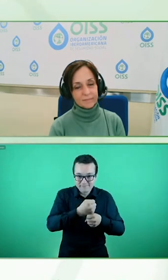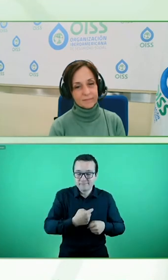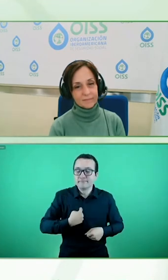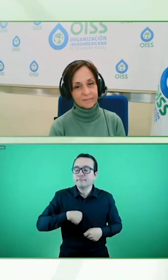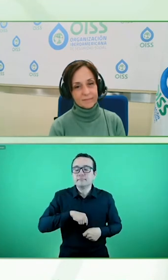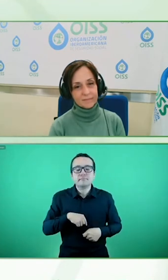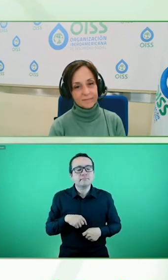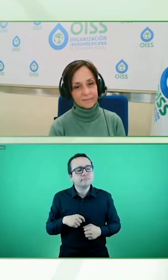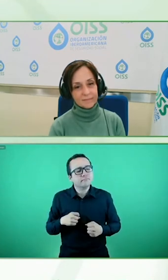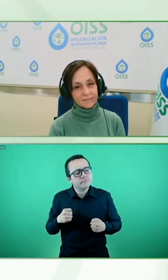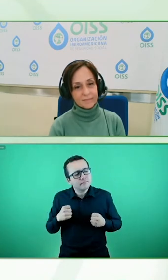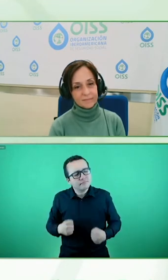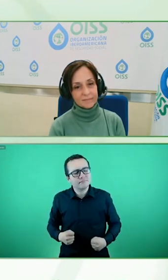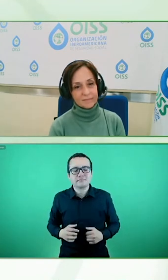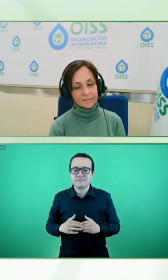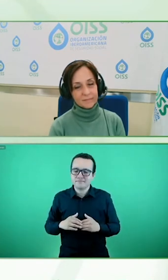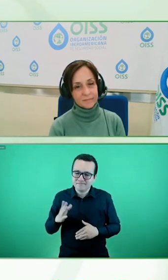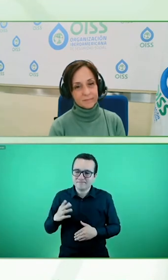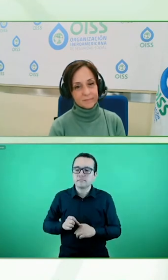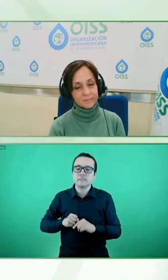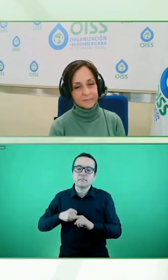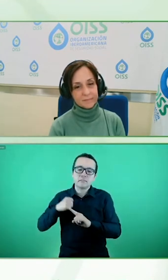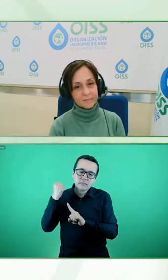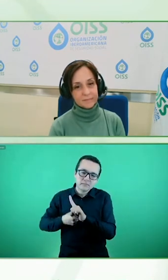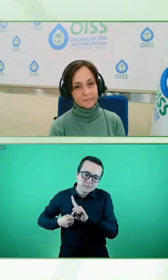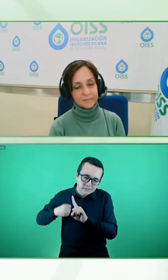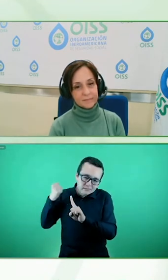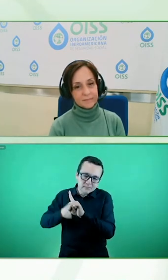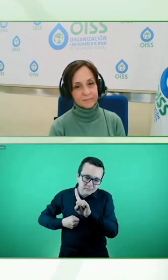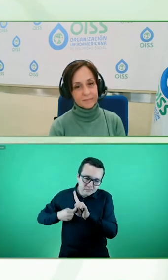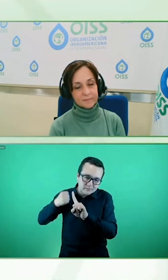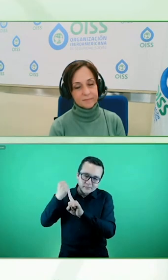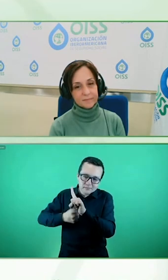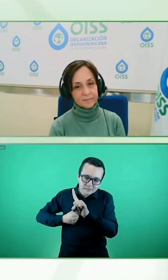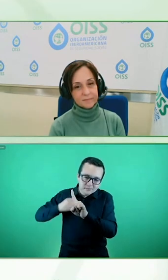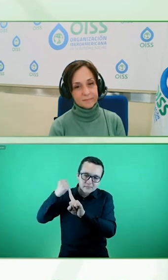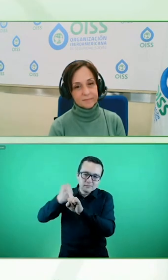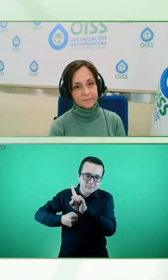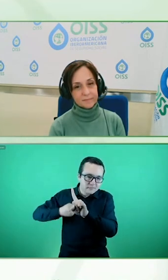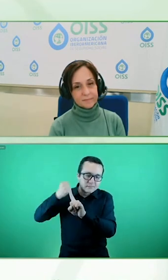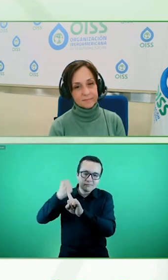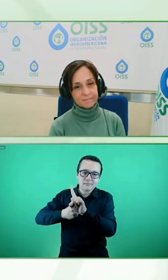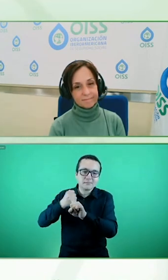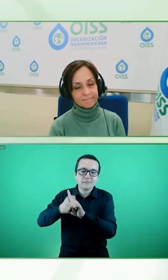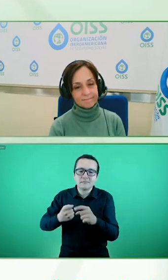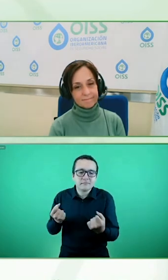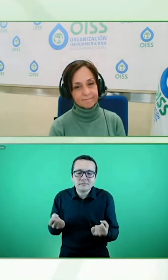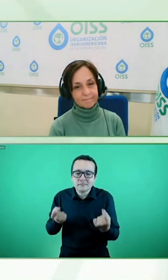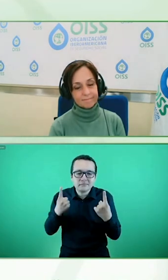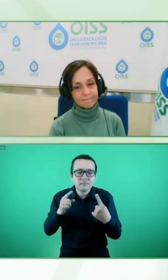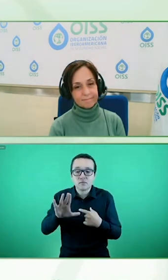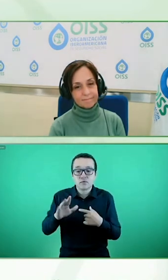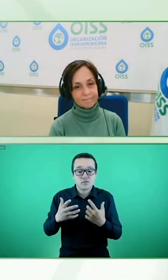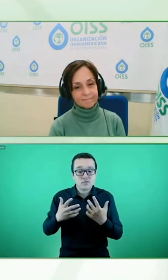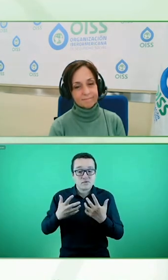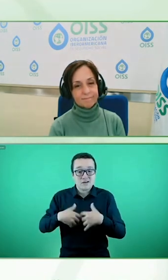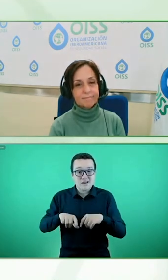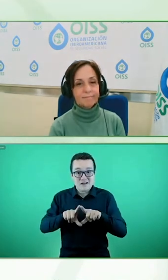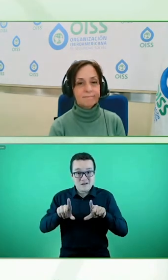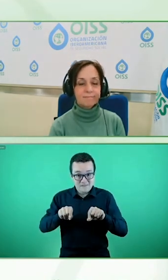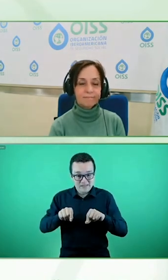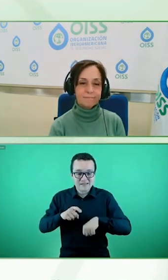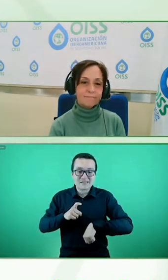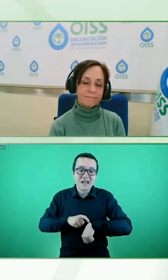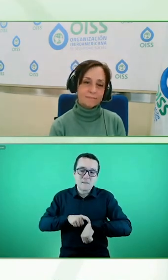y tal vez el mayor aprendizaje ahí fue entender que los tiempos de las empresas no son nuestros tiempos hay procesos de toma de